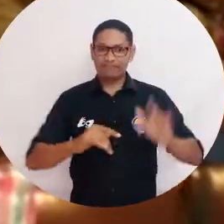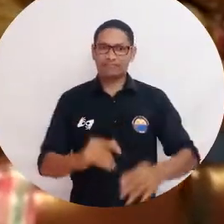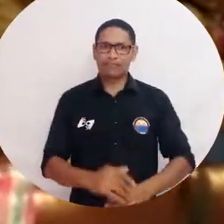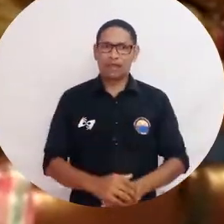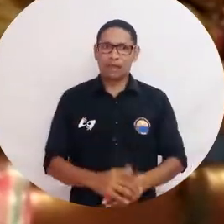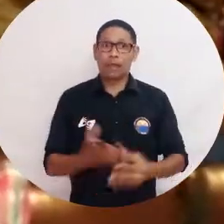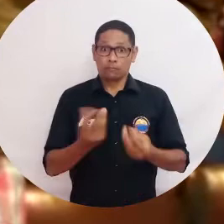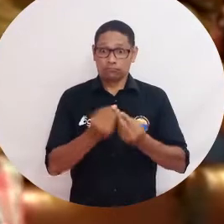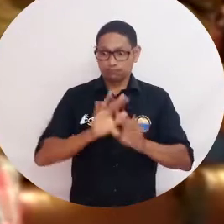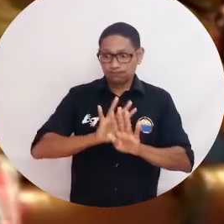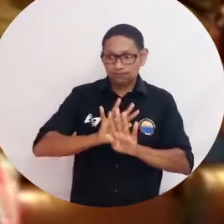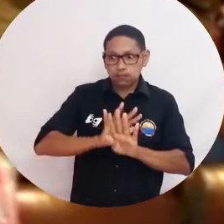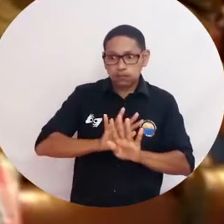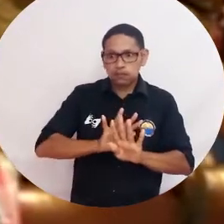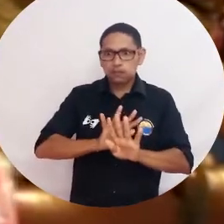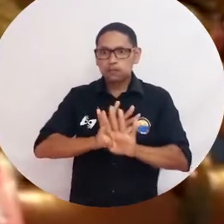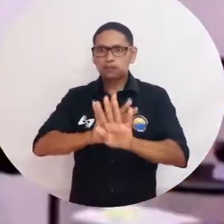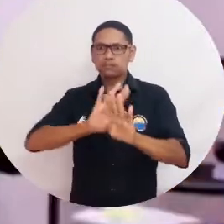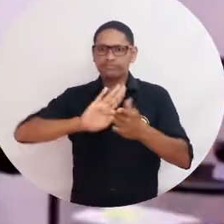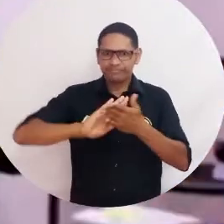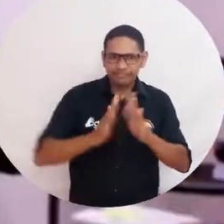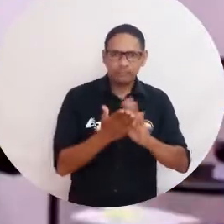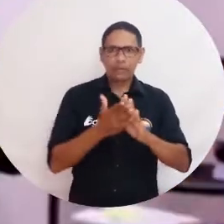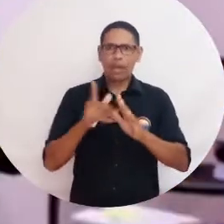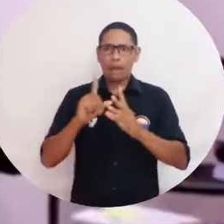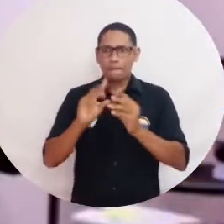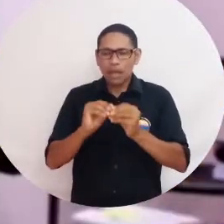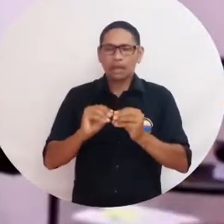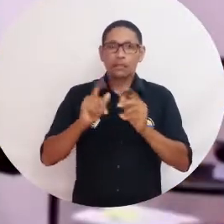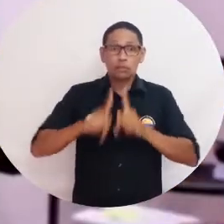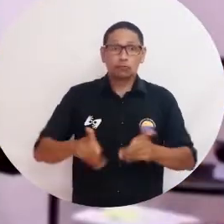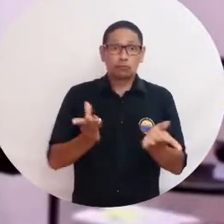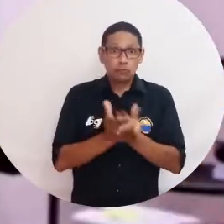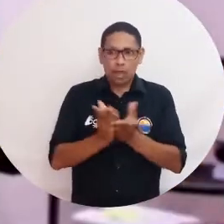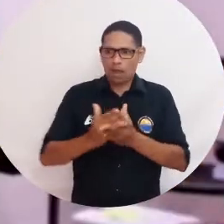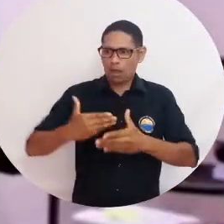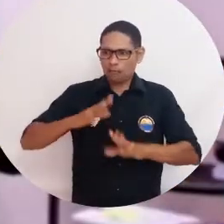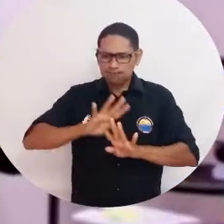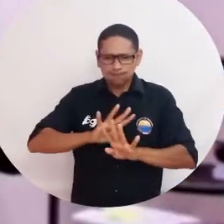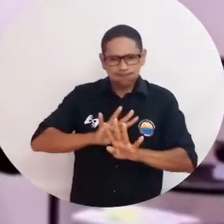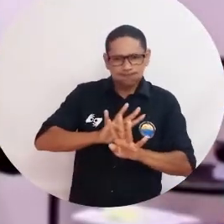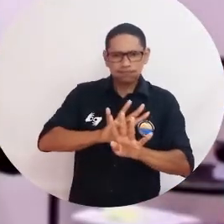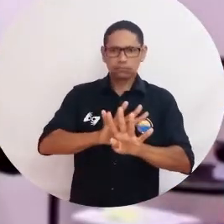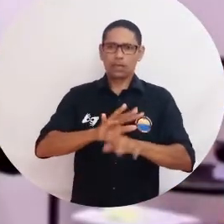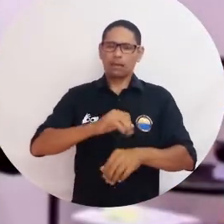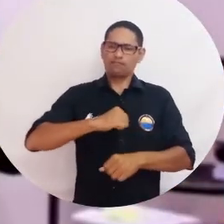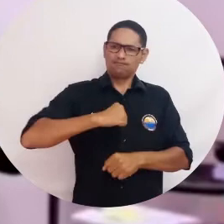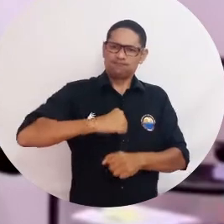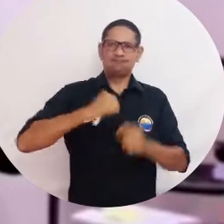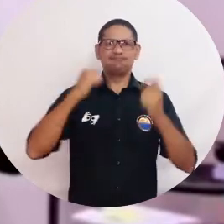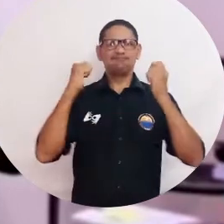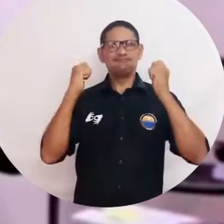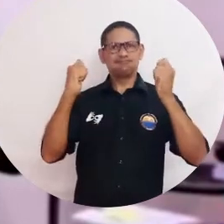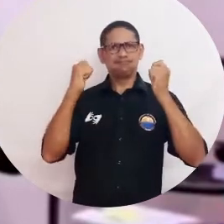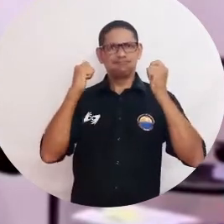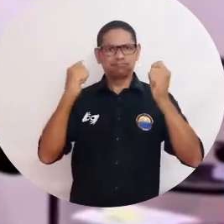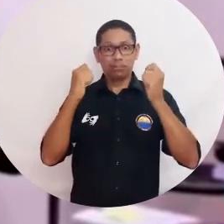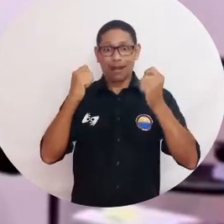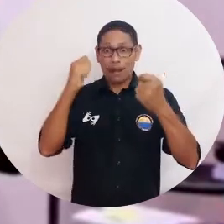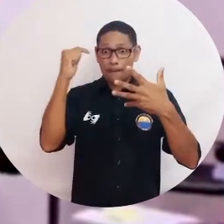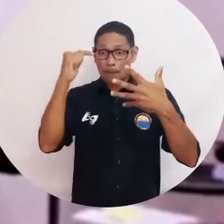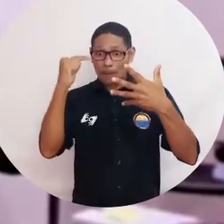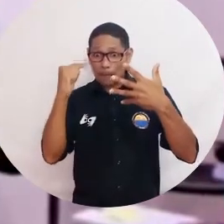contrarias a la Carta Magna. La movilización de los ciudadanos y de los estudiantes, la protesta,